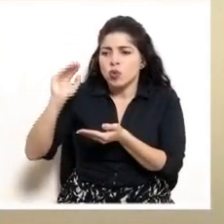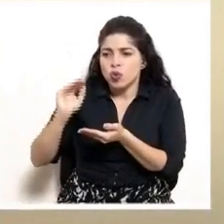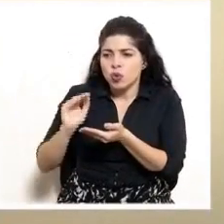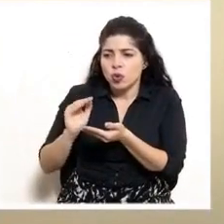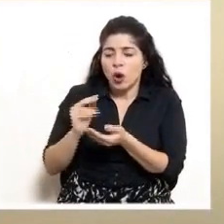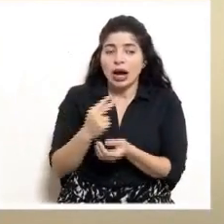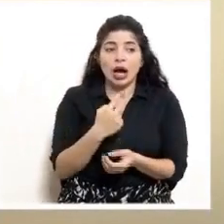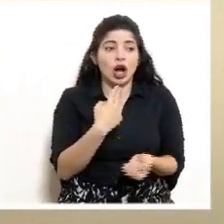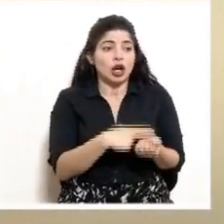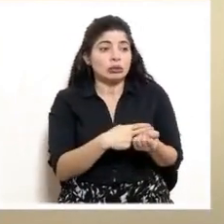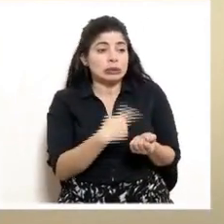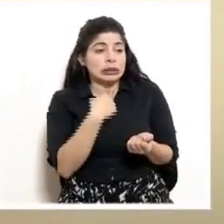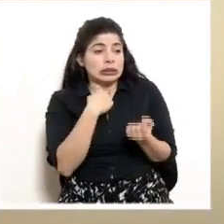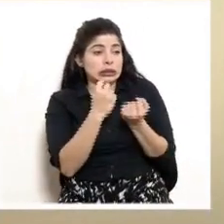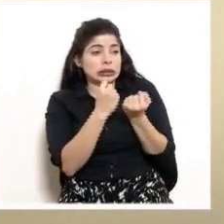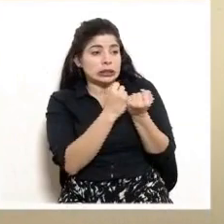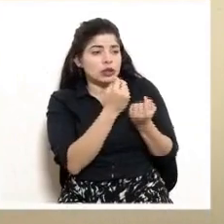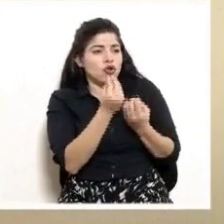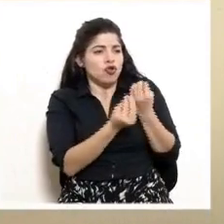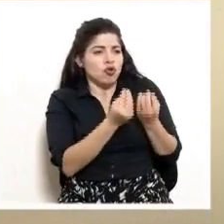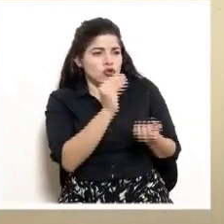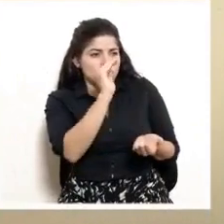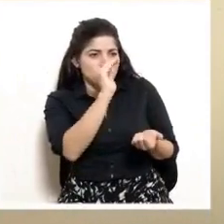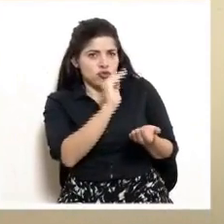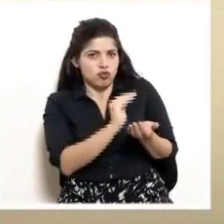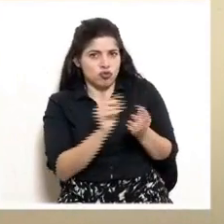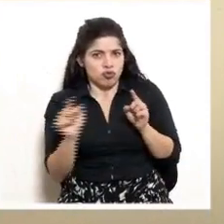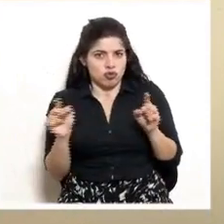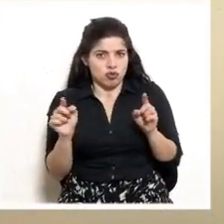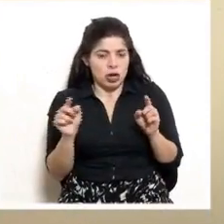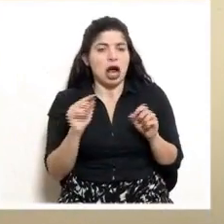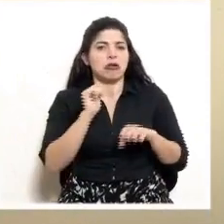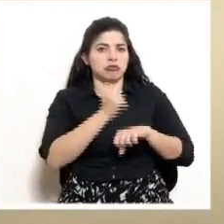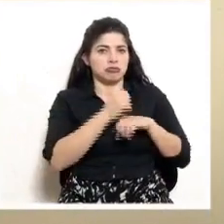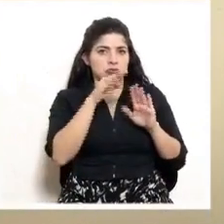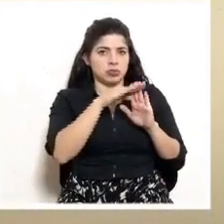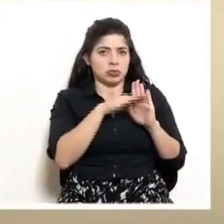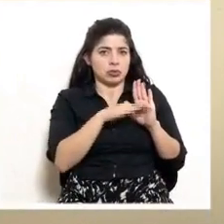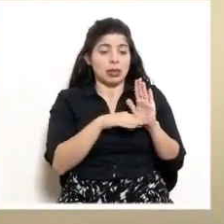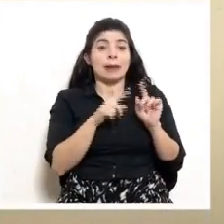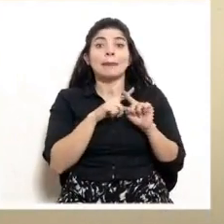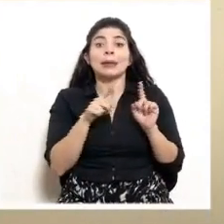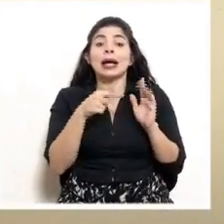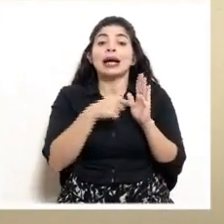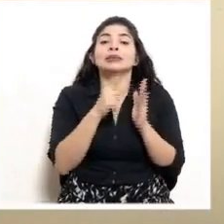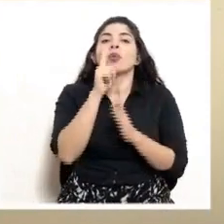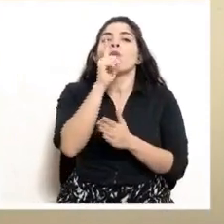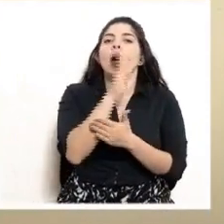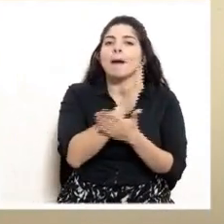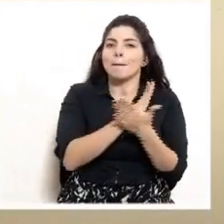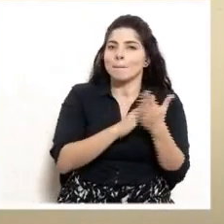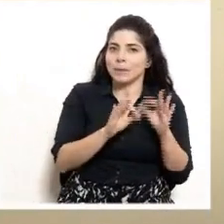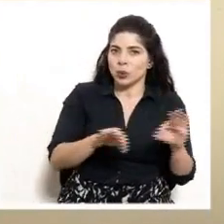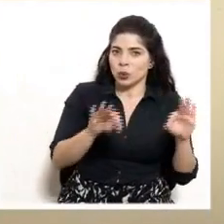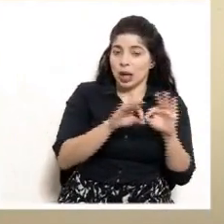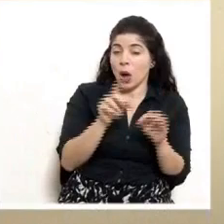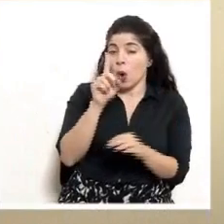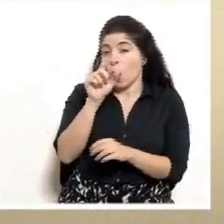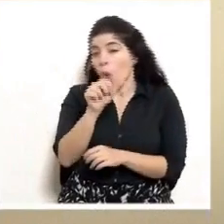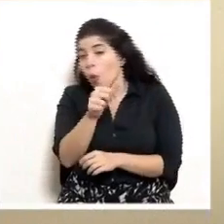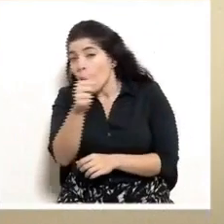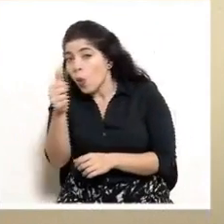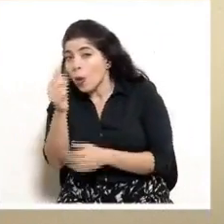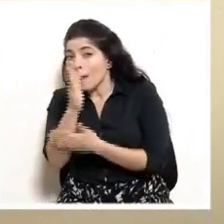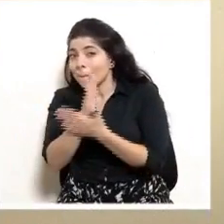la saturación hospitalaria. Pero esa es una parte muy importante de la ecuación. Hay otra parte muy importante de la